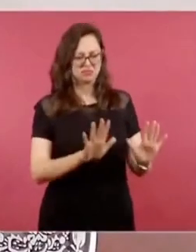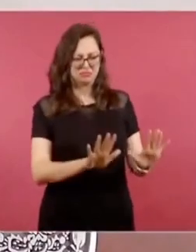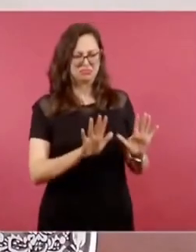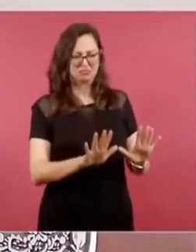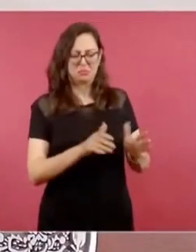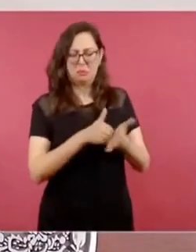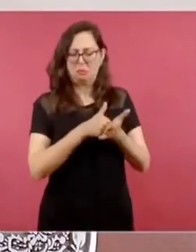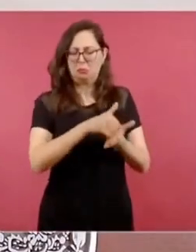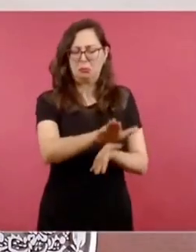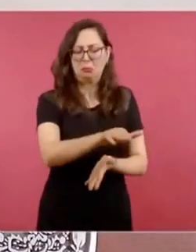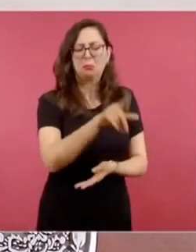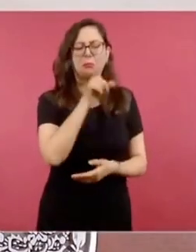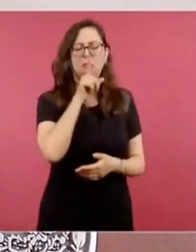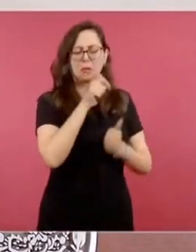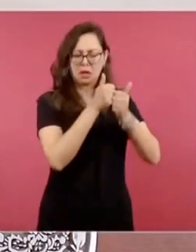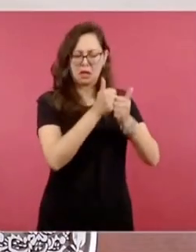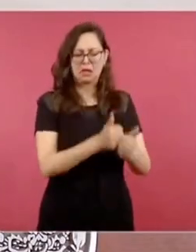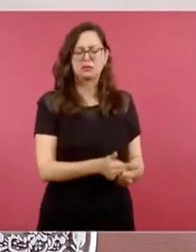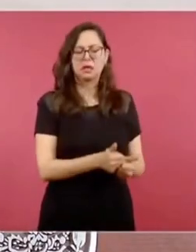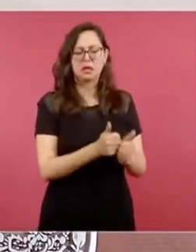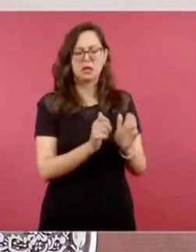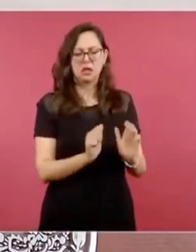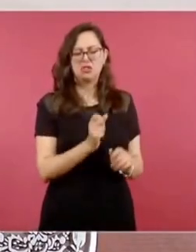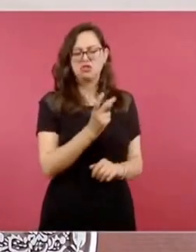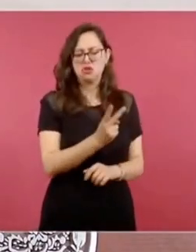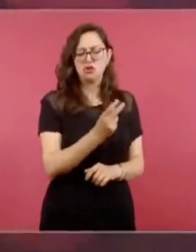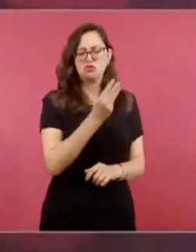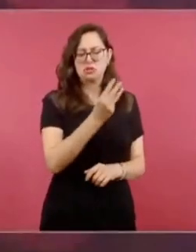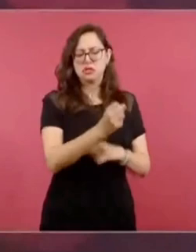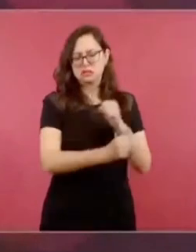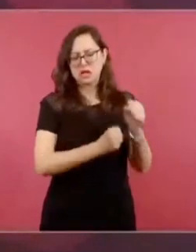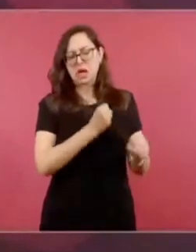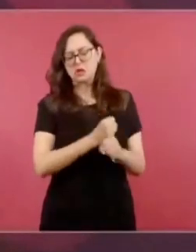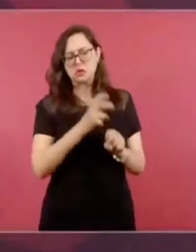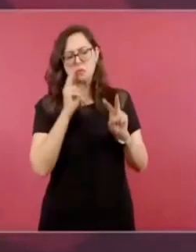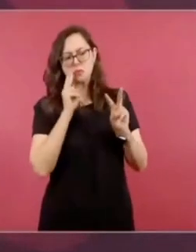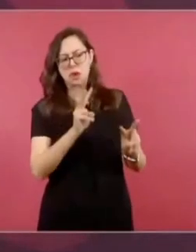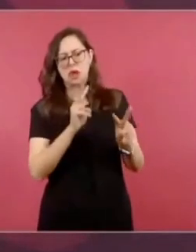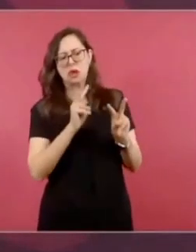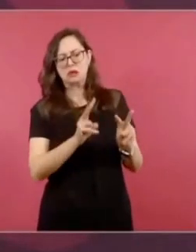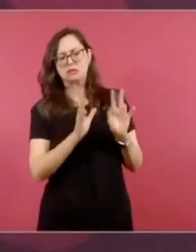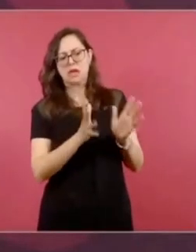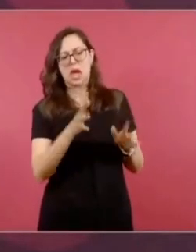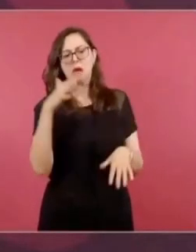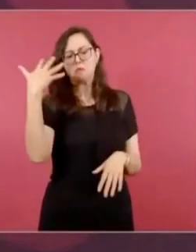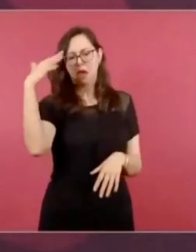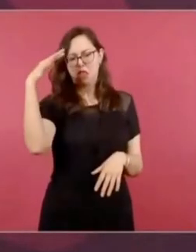en la casa, tres años más con becas,